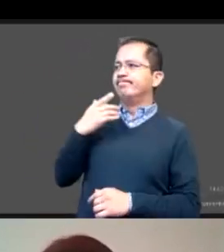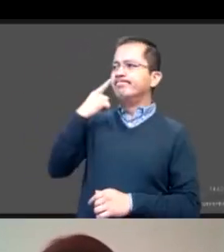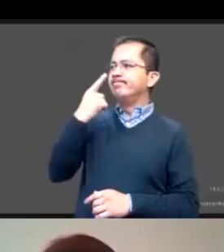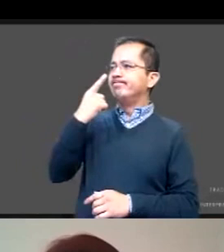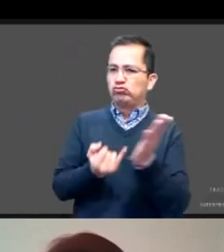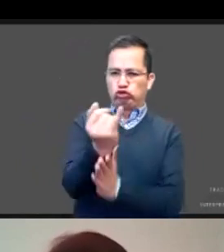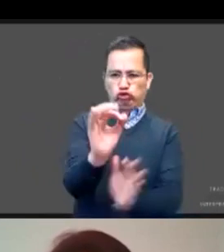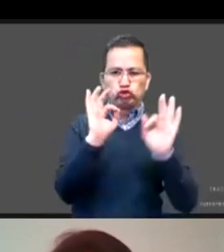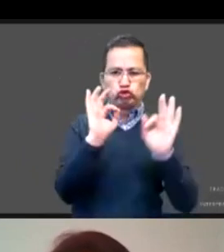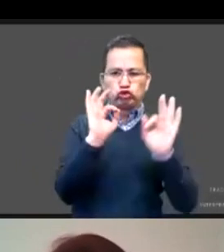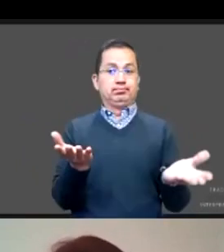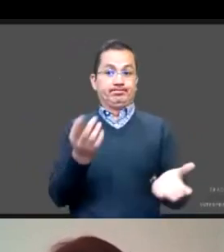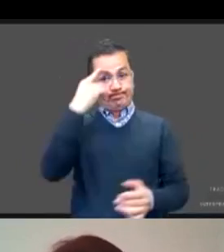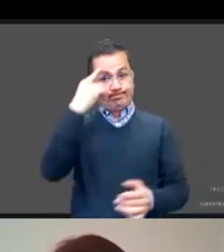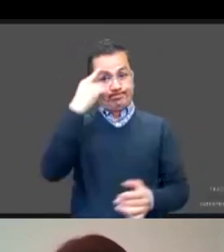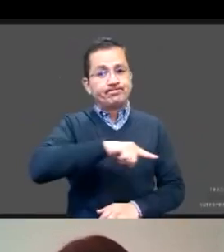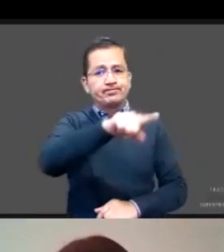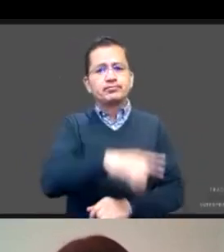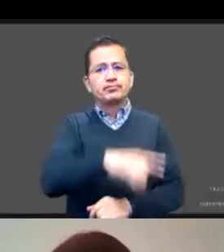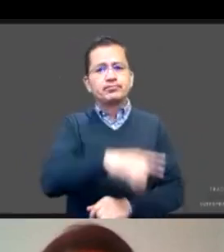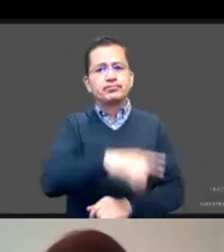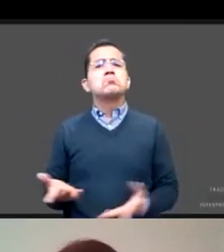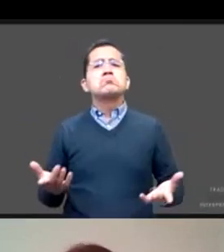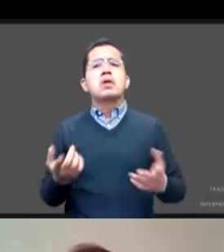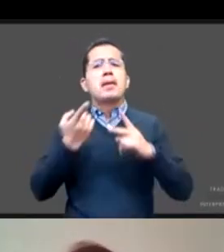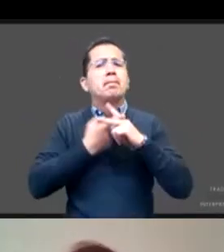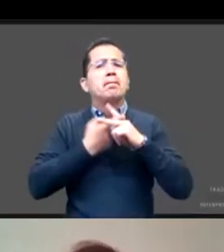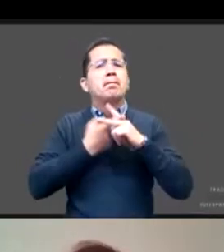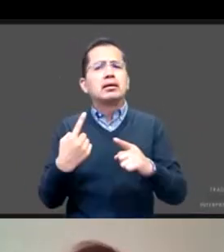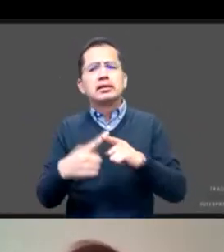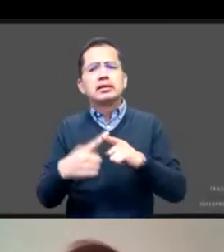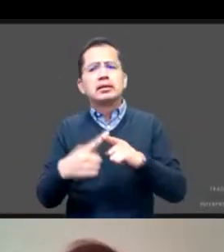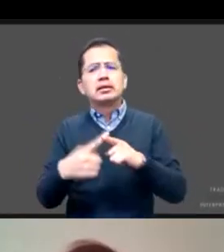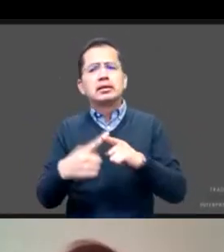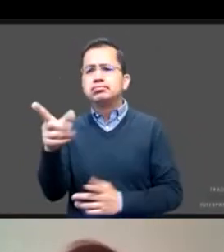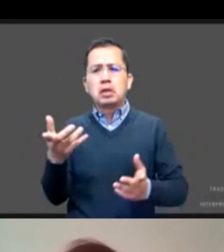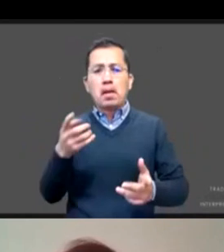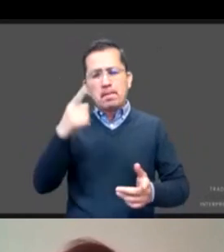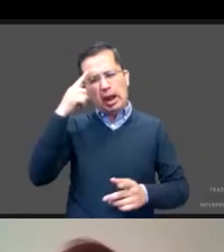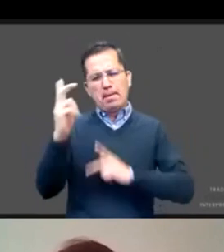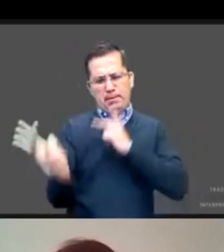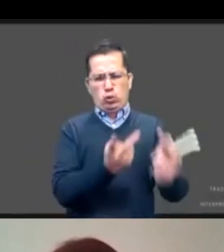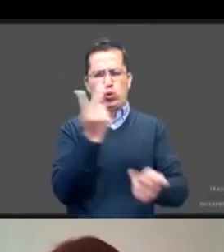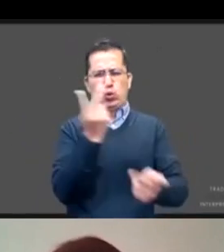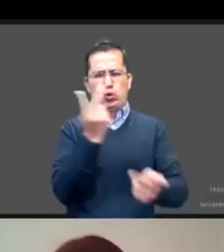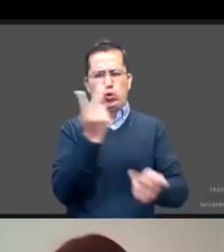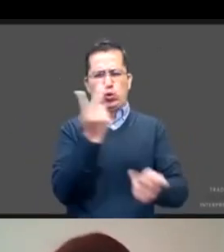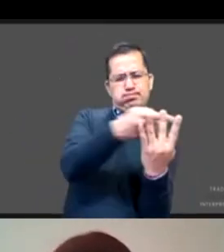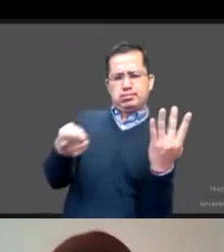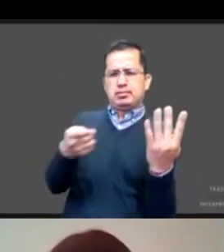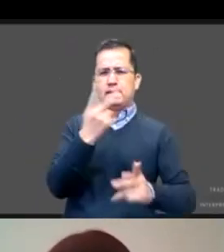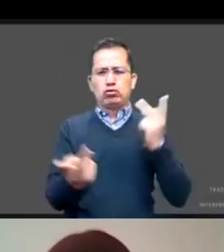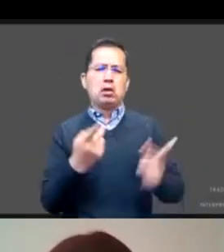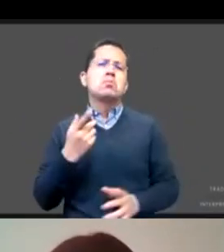esta primera ronda de preguntas? Si quieren, hago tres preguntas como para ir colocando parte de lo que